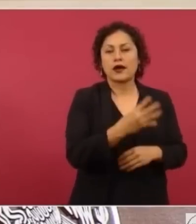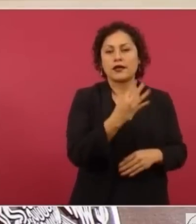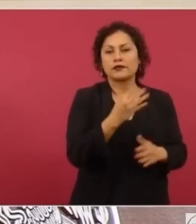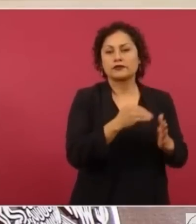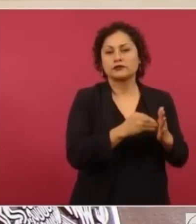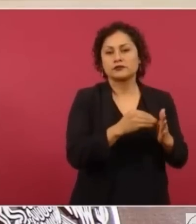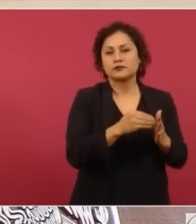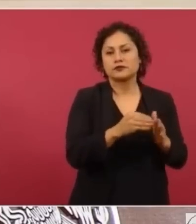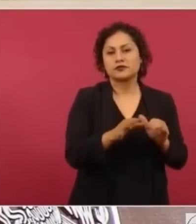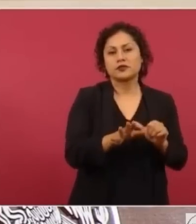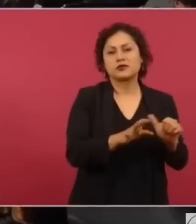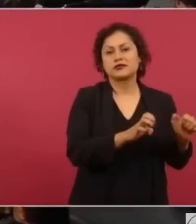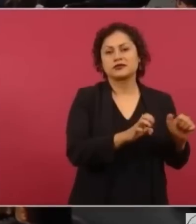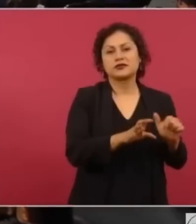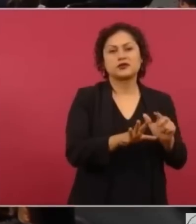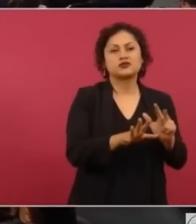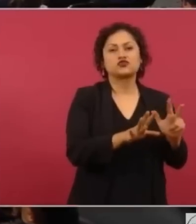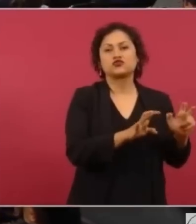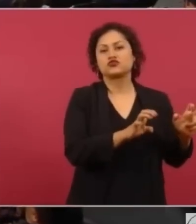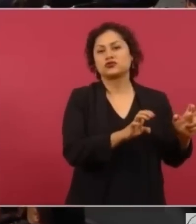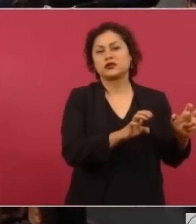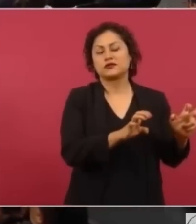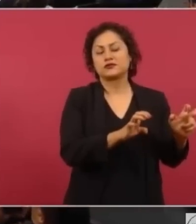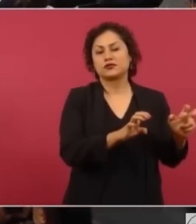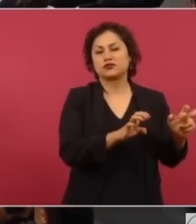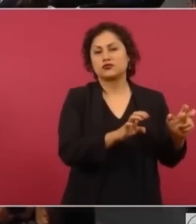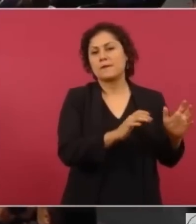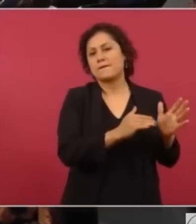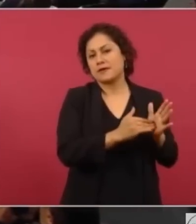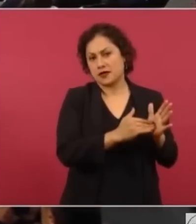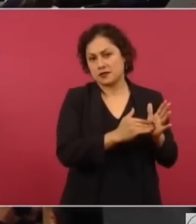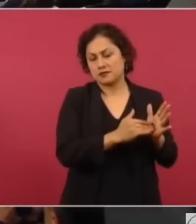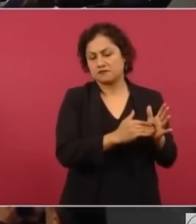600, 800 mil.